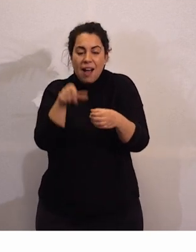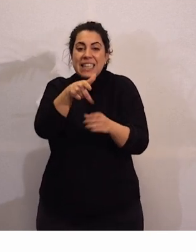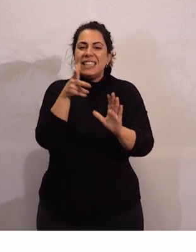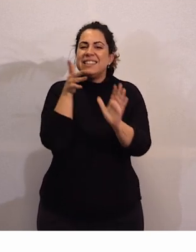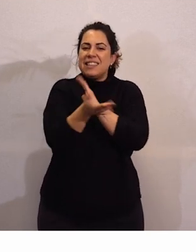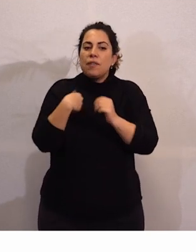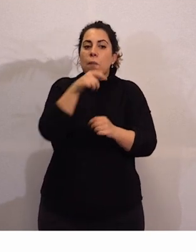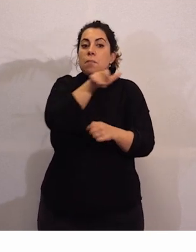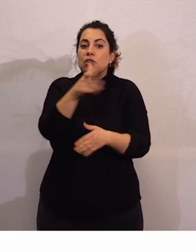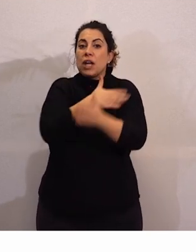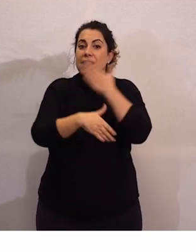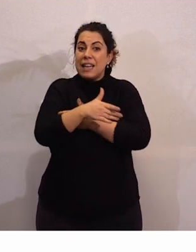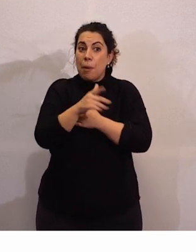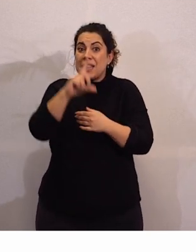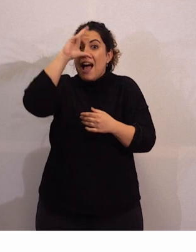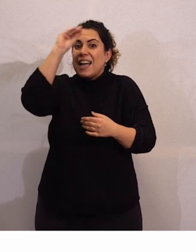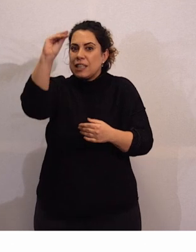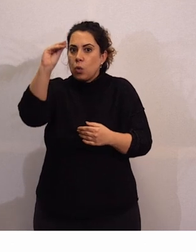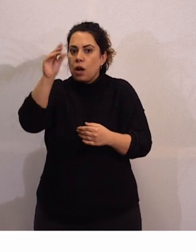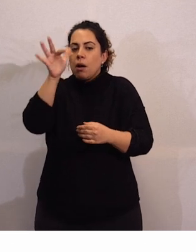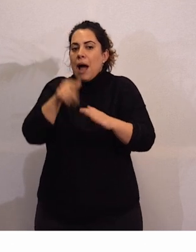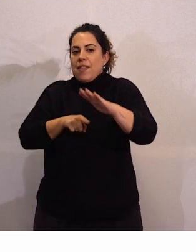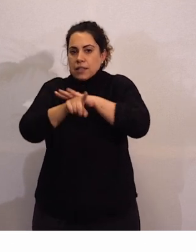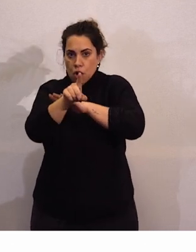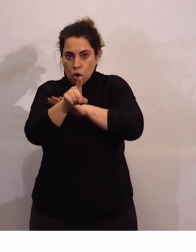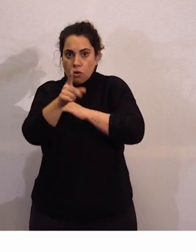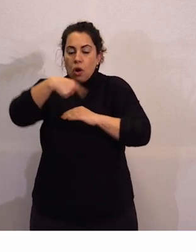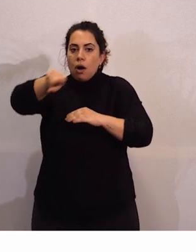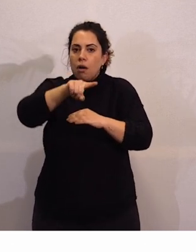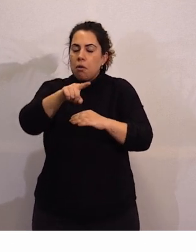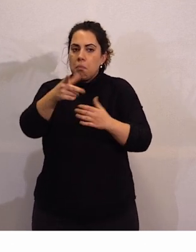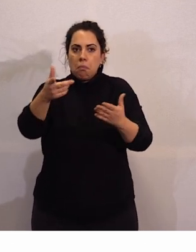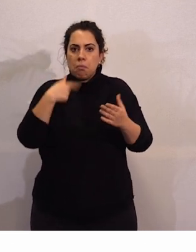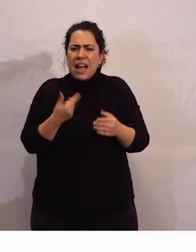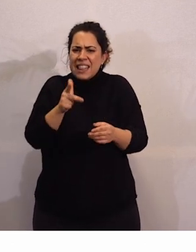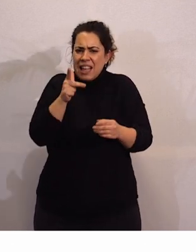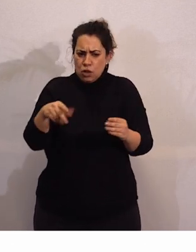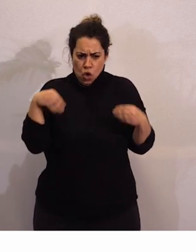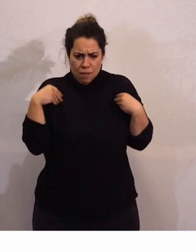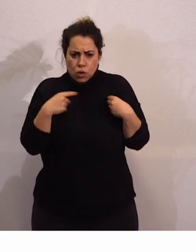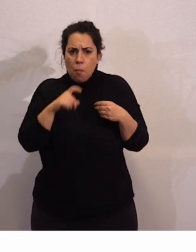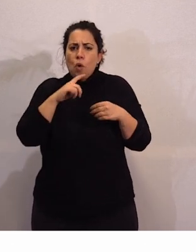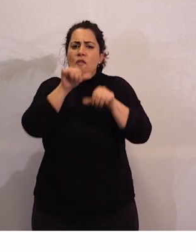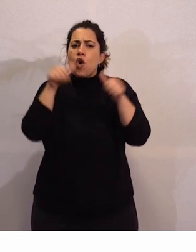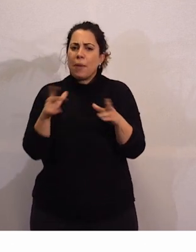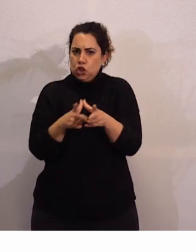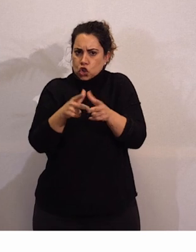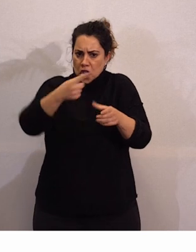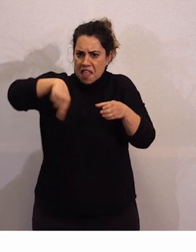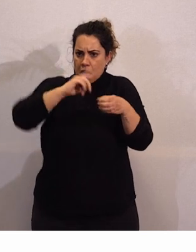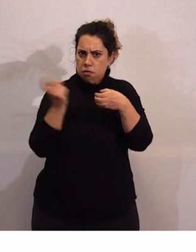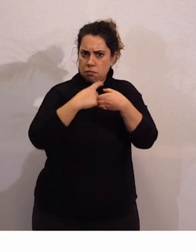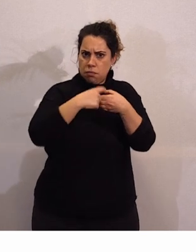las personas con discapacidad intelectual y del desarrollo disfrutamos de nuestros derechos en sociedad y